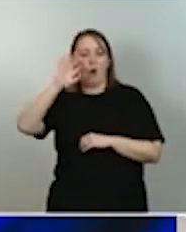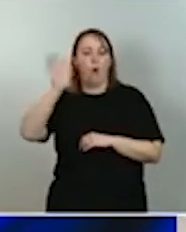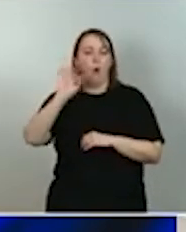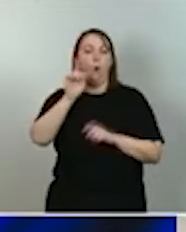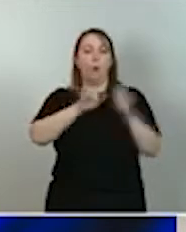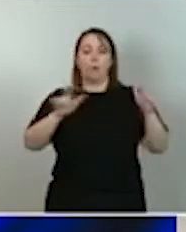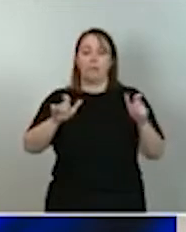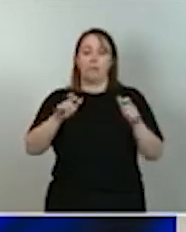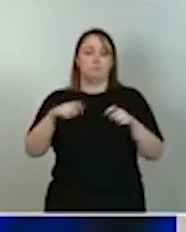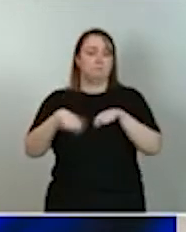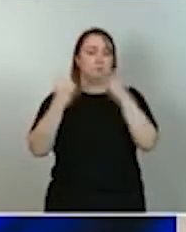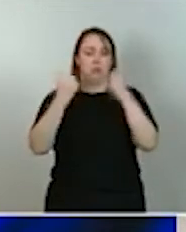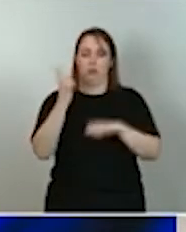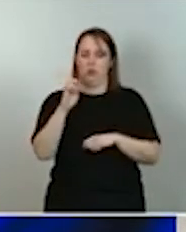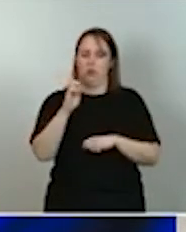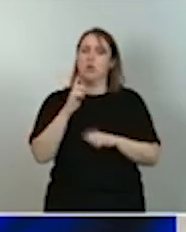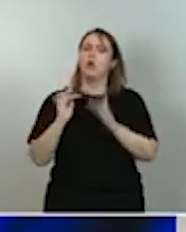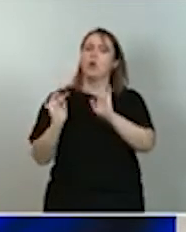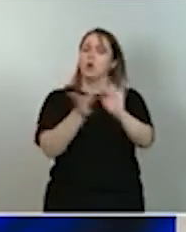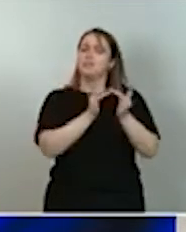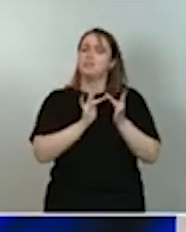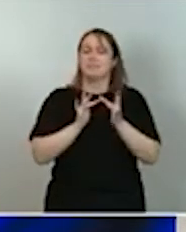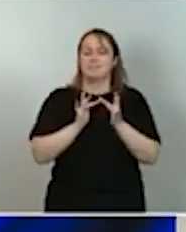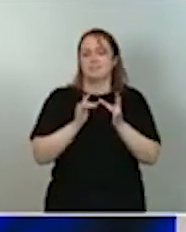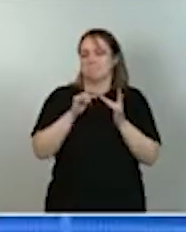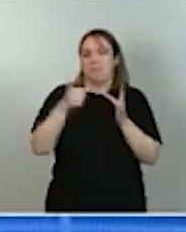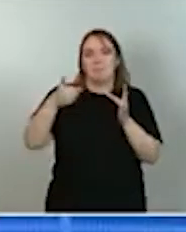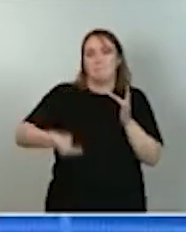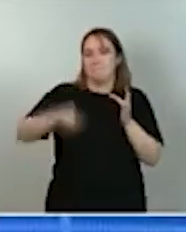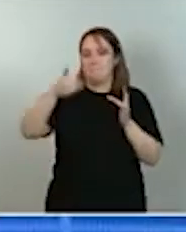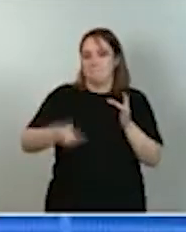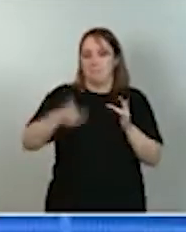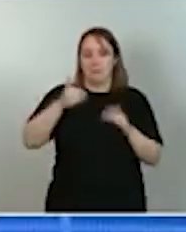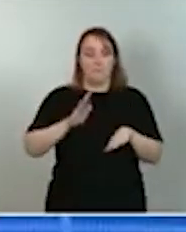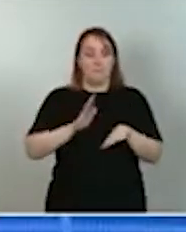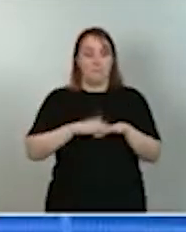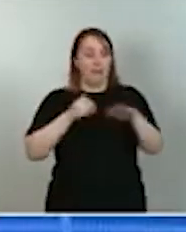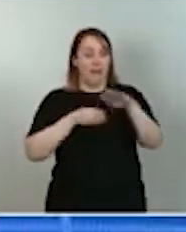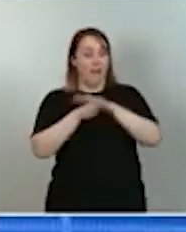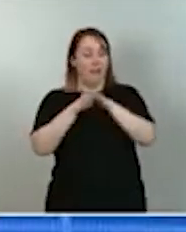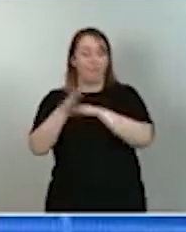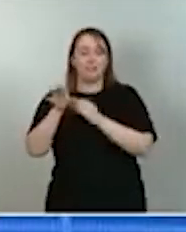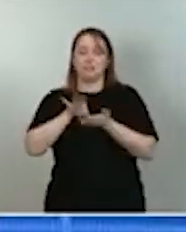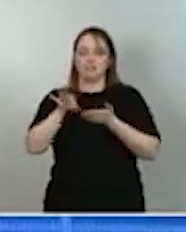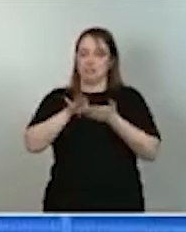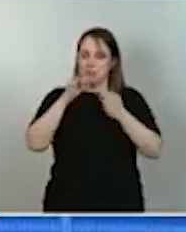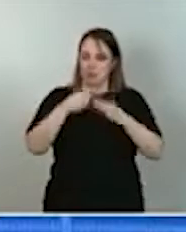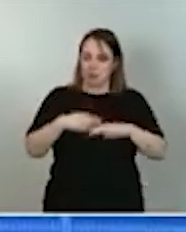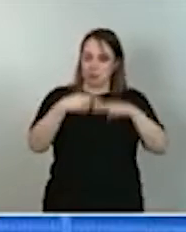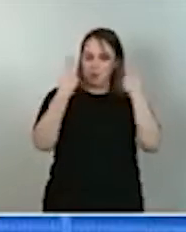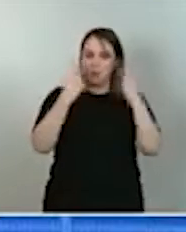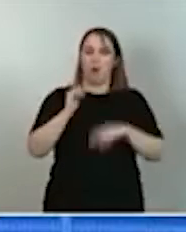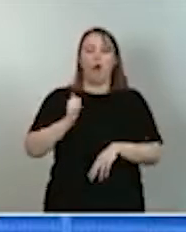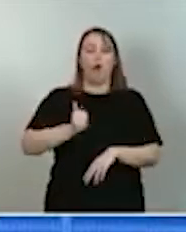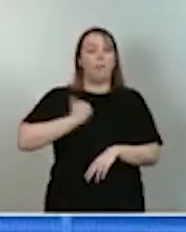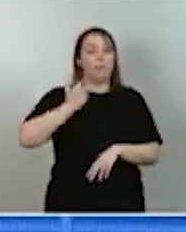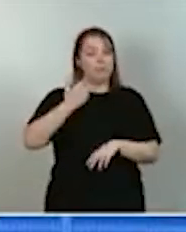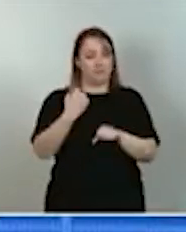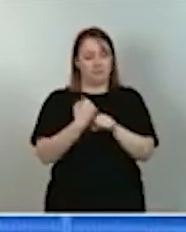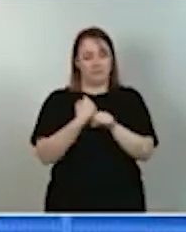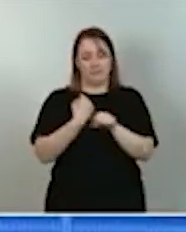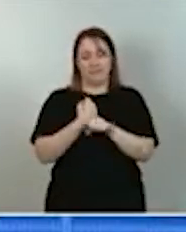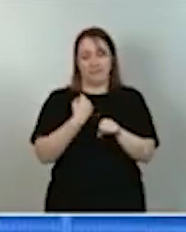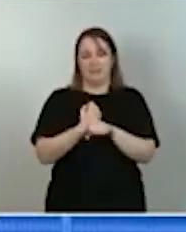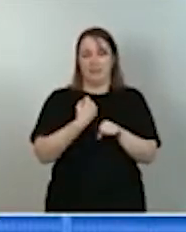conectividad es un elemento absolutamente crucial para el acceso a los servicios públicos, las oportunidades profesionales, la fijación de población